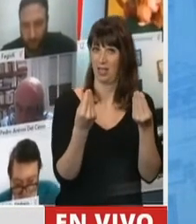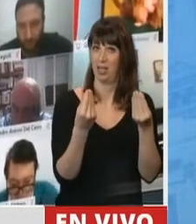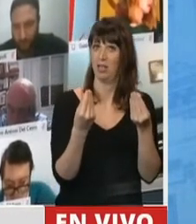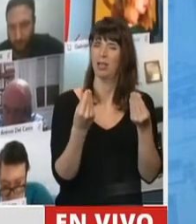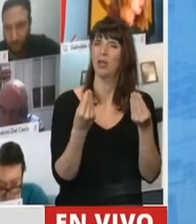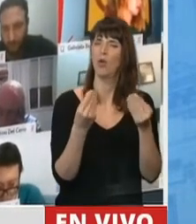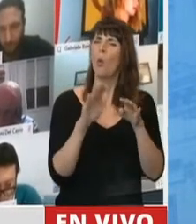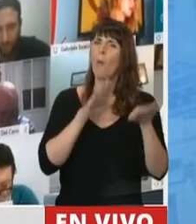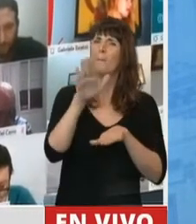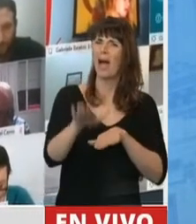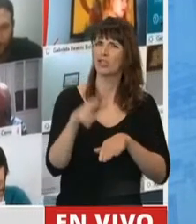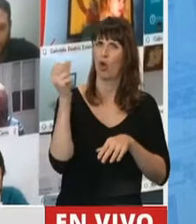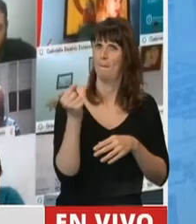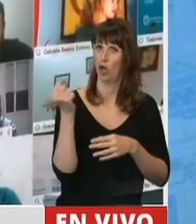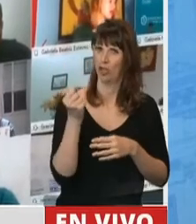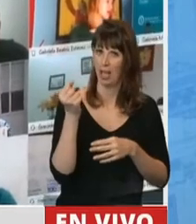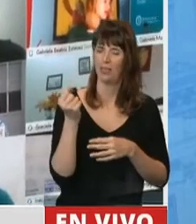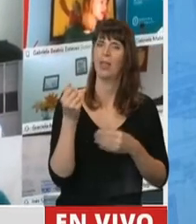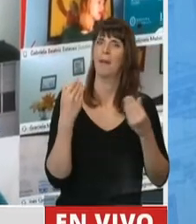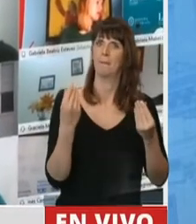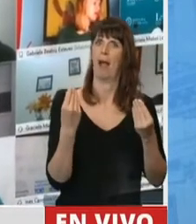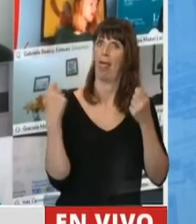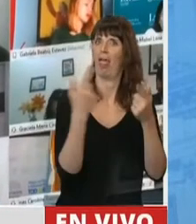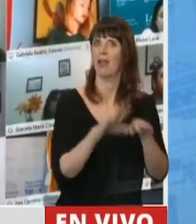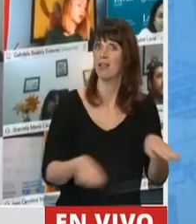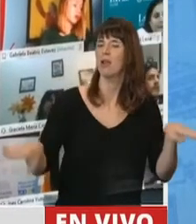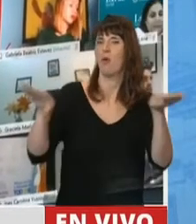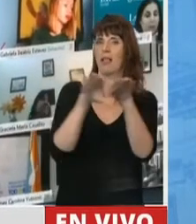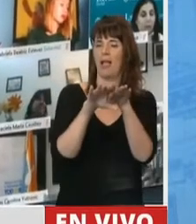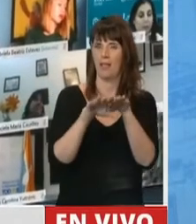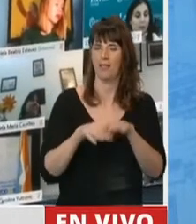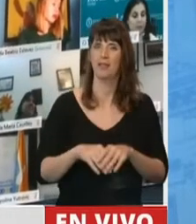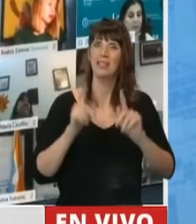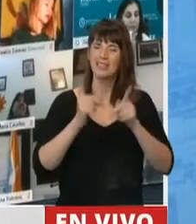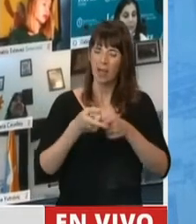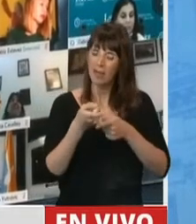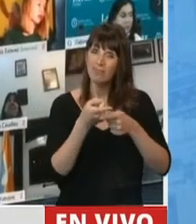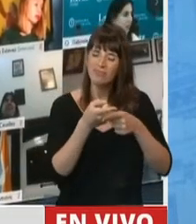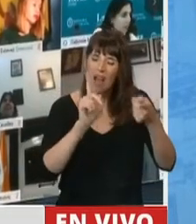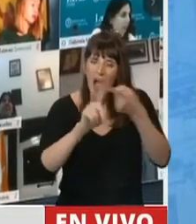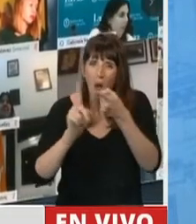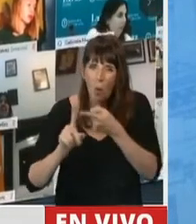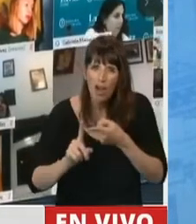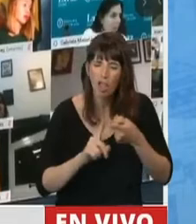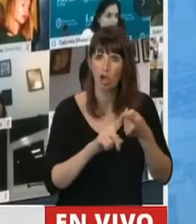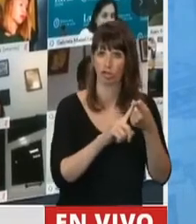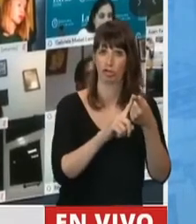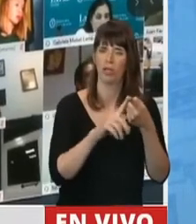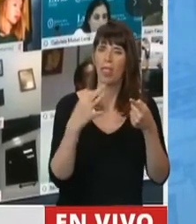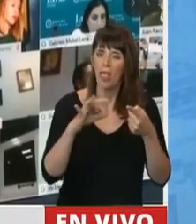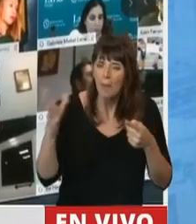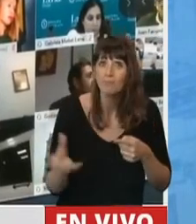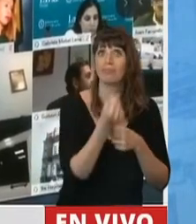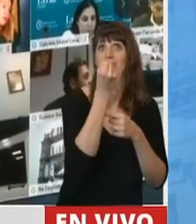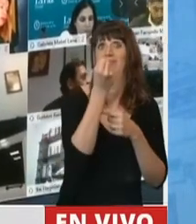importante para que se pueda saldar. Las negociaciones colectivas deben tomar estas pautas